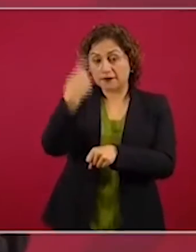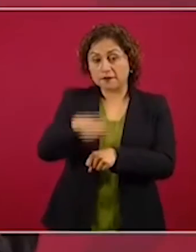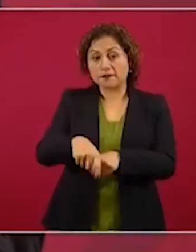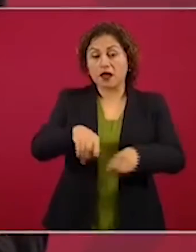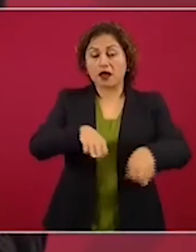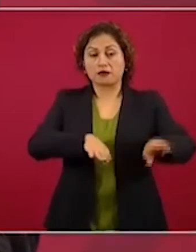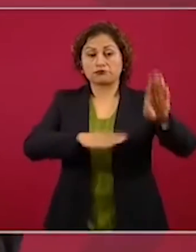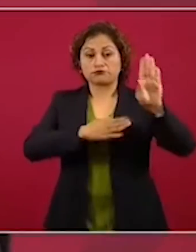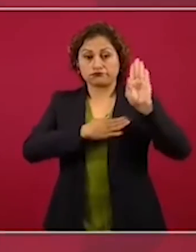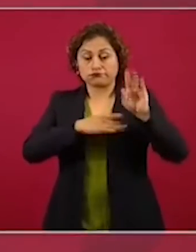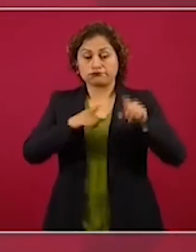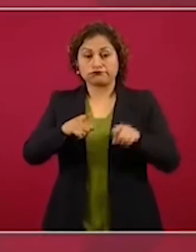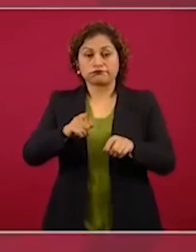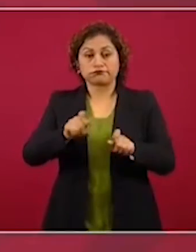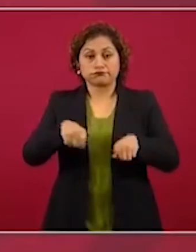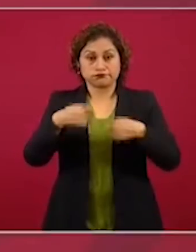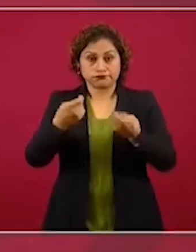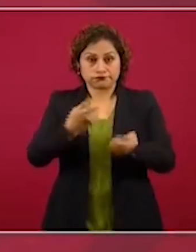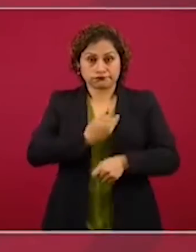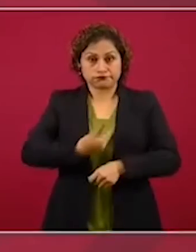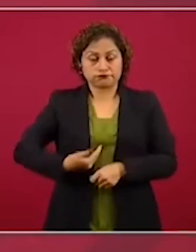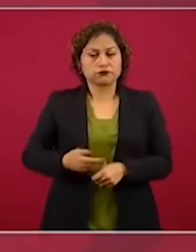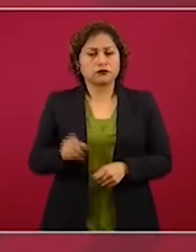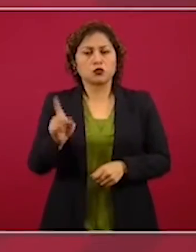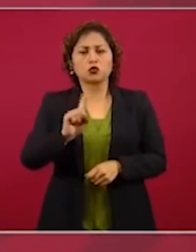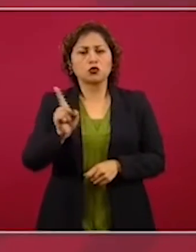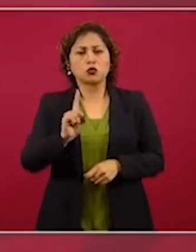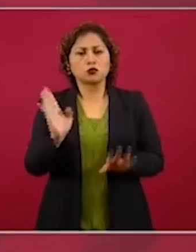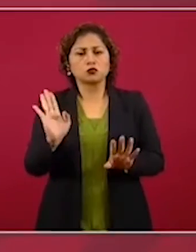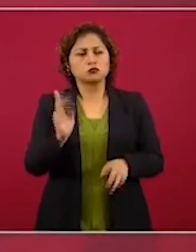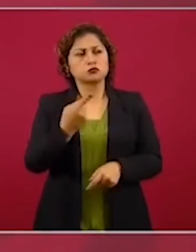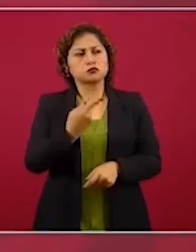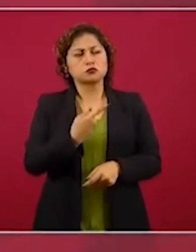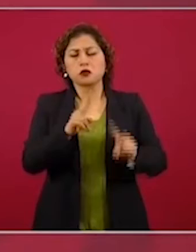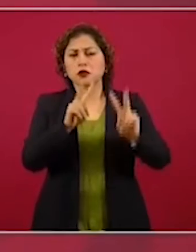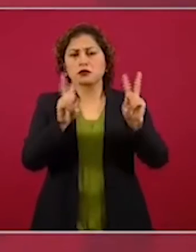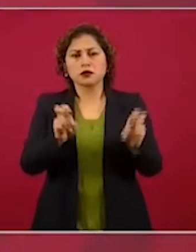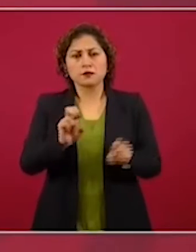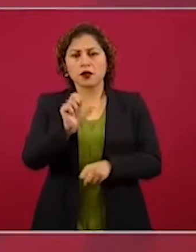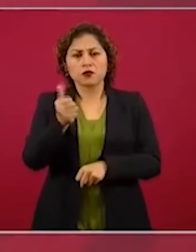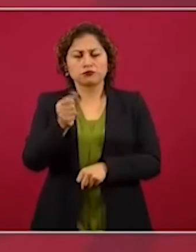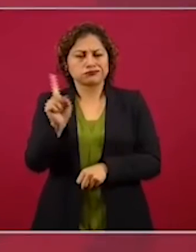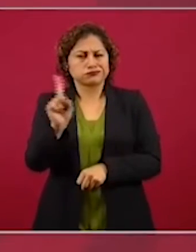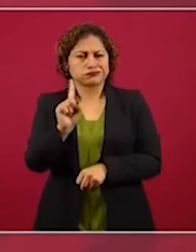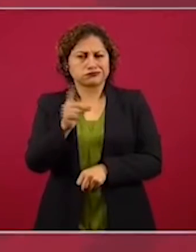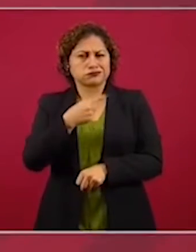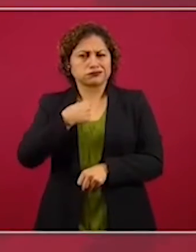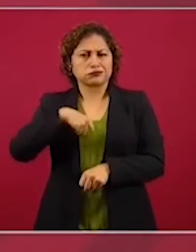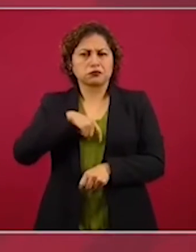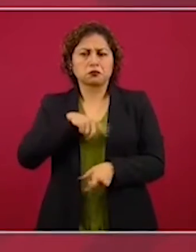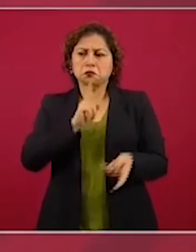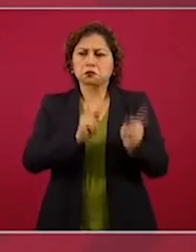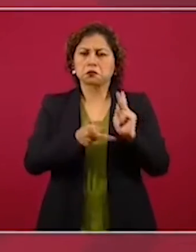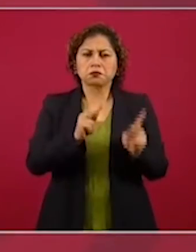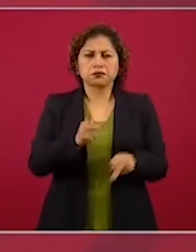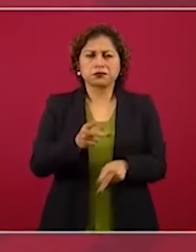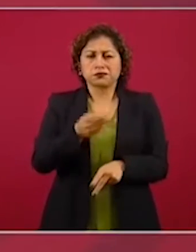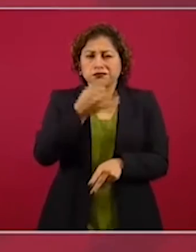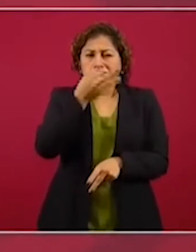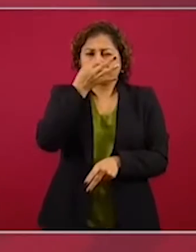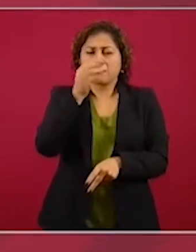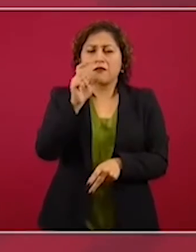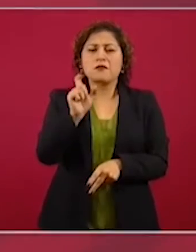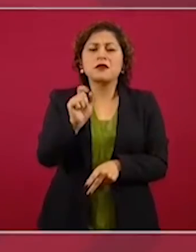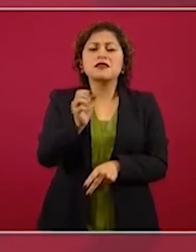hablamos de eso. Fue una plática de aproximadamente 20 minutos, media